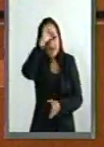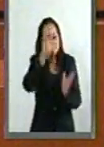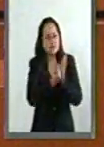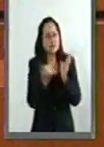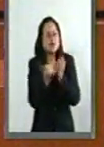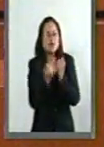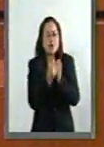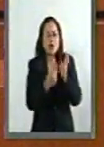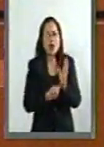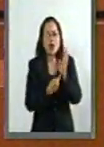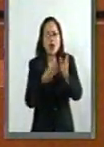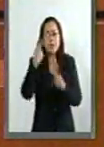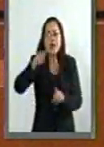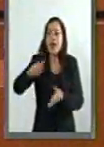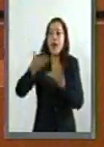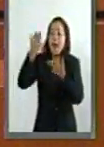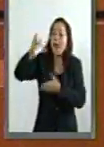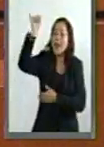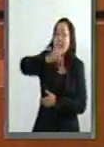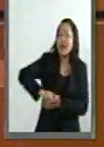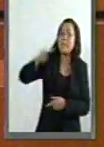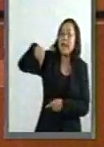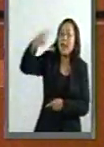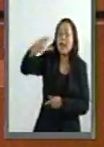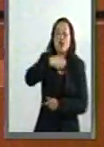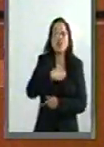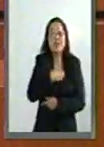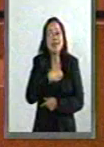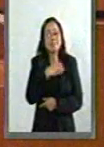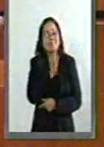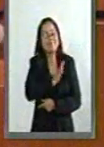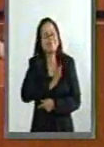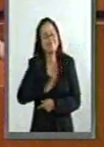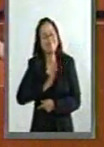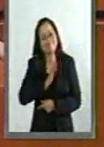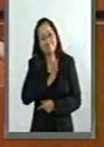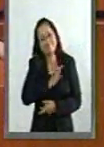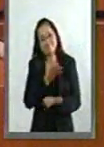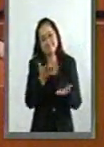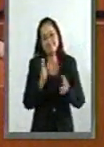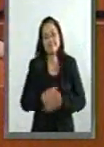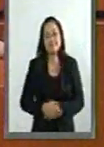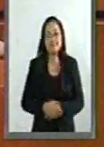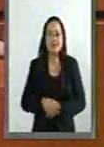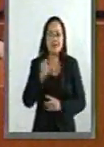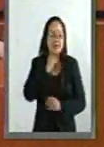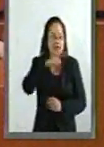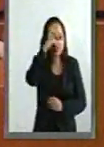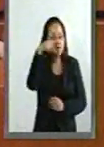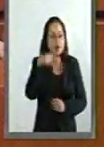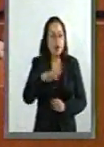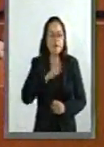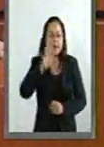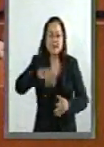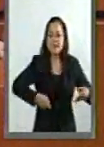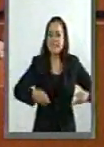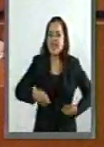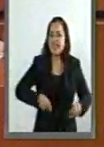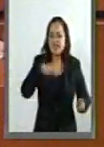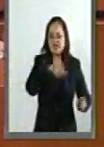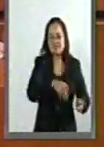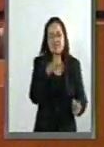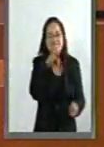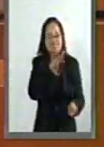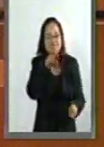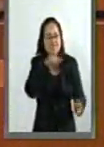sonreír a su amo. ¡Felicidades! El Senado se ha convertido en un teatro de mala muerte.